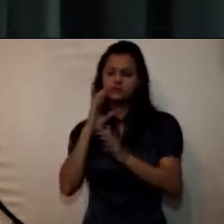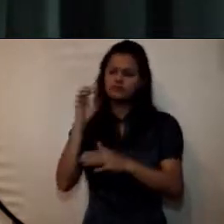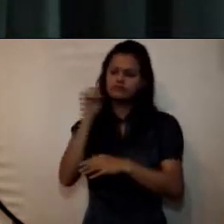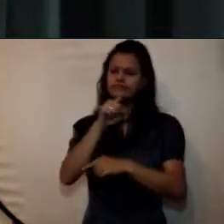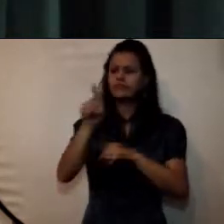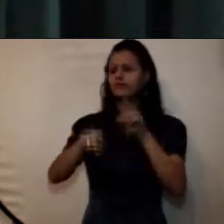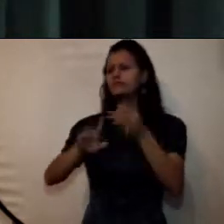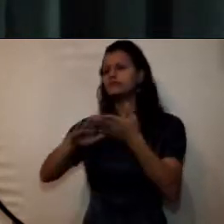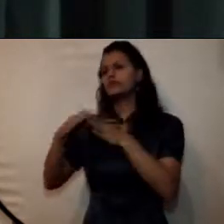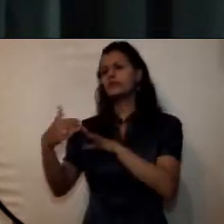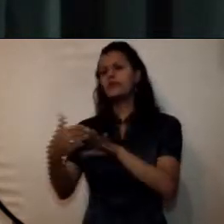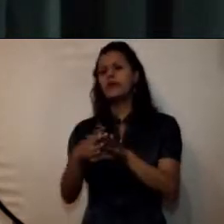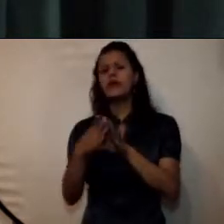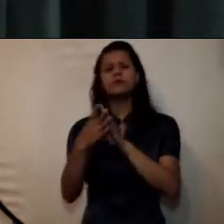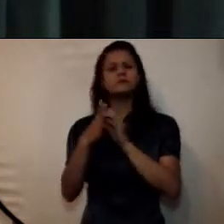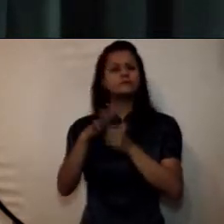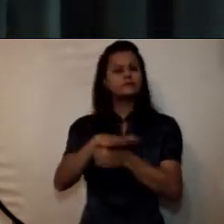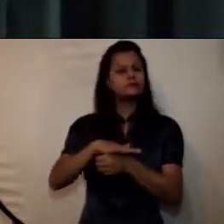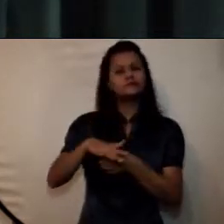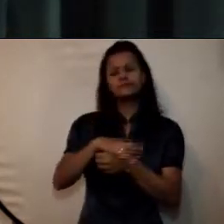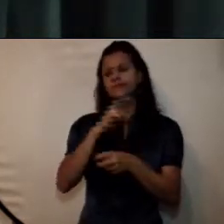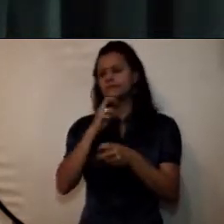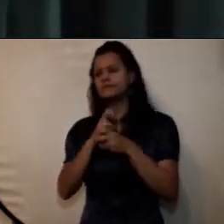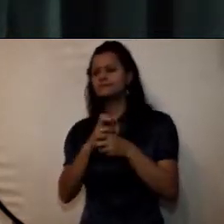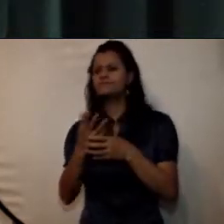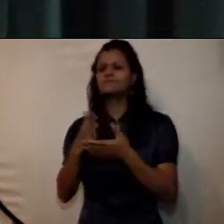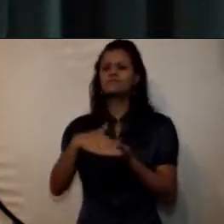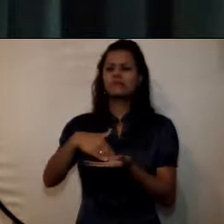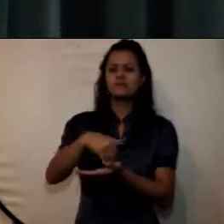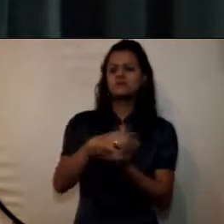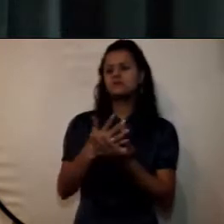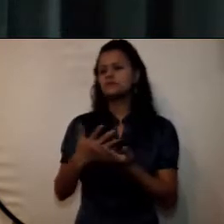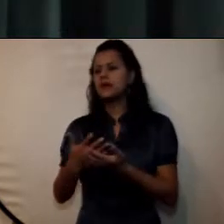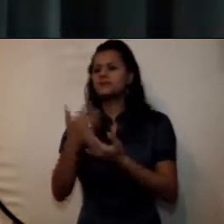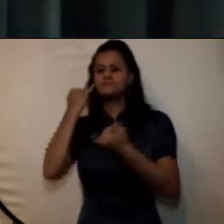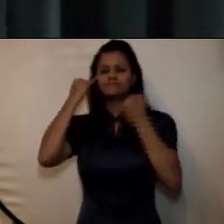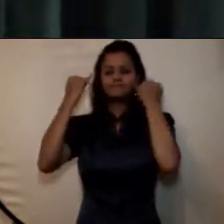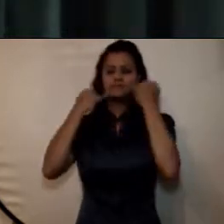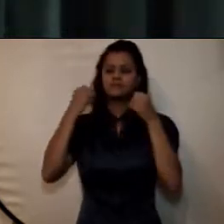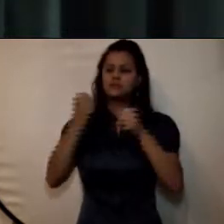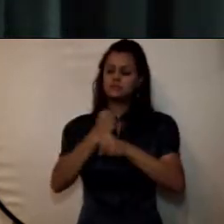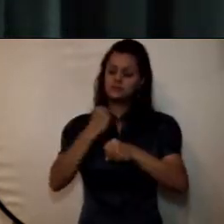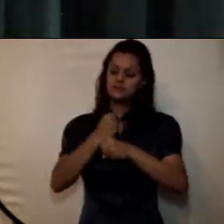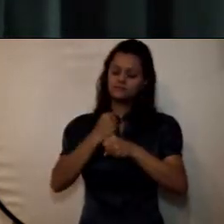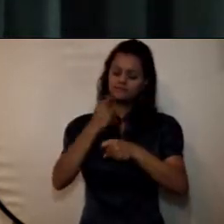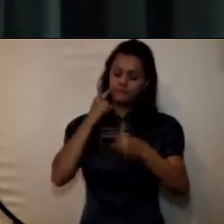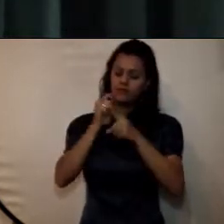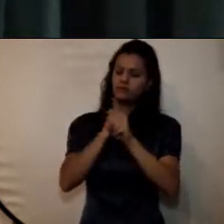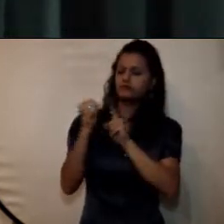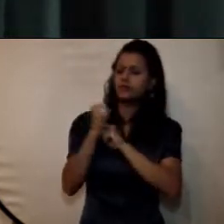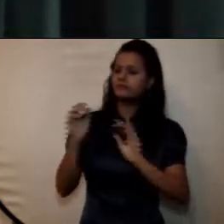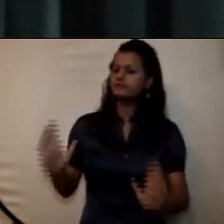favorecidas en actividades definidas en las líneas de trabajo en extensión y proyección social